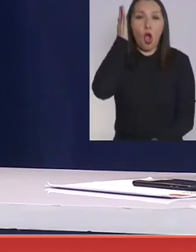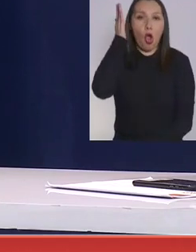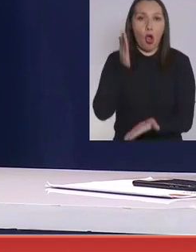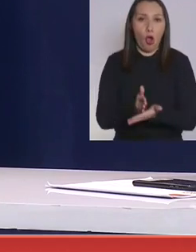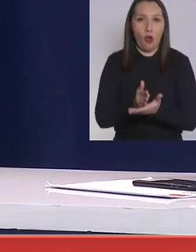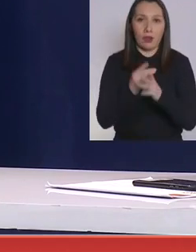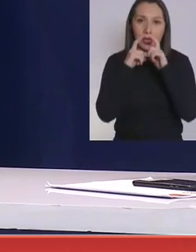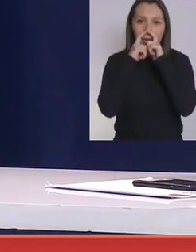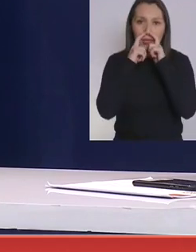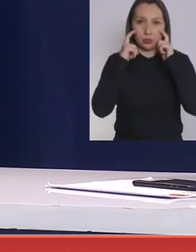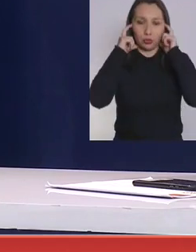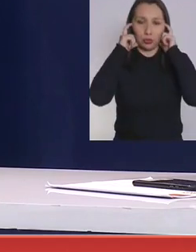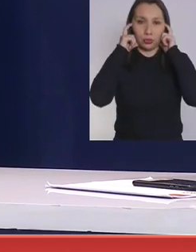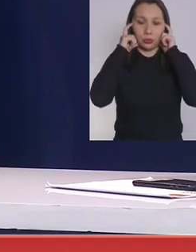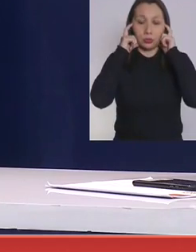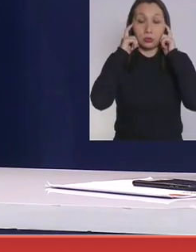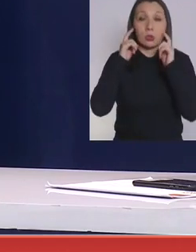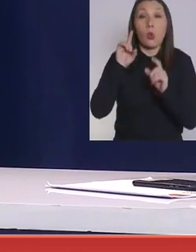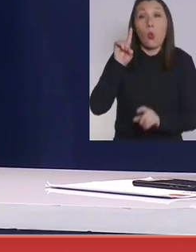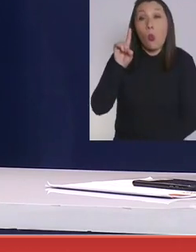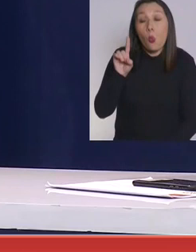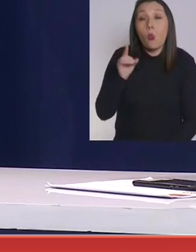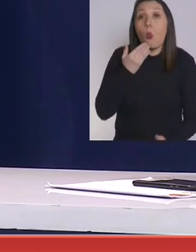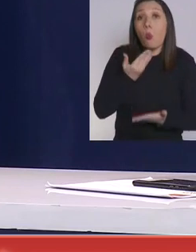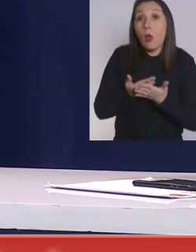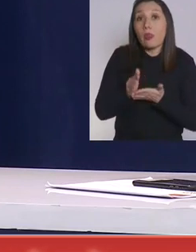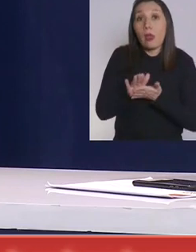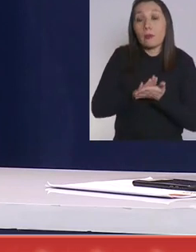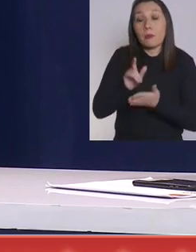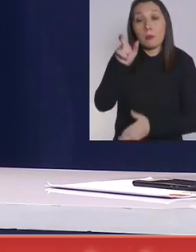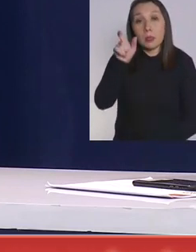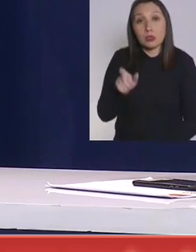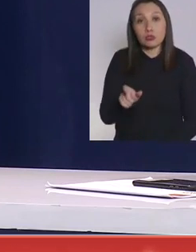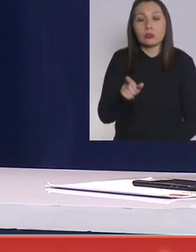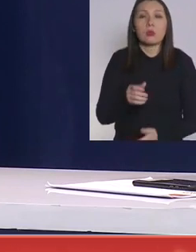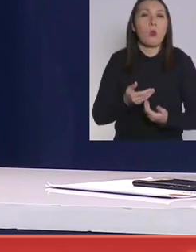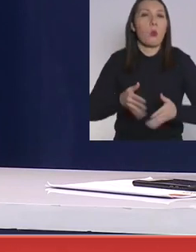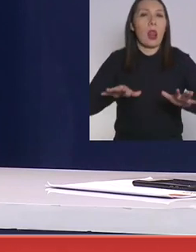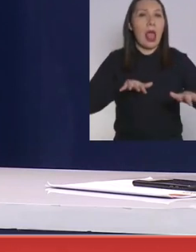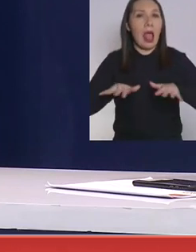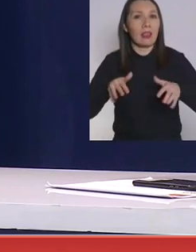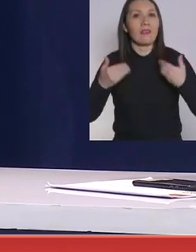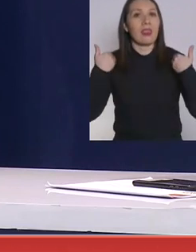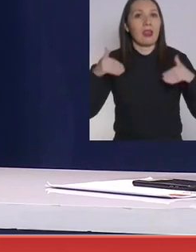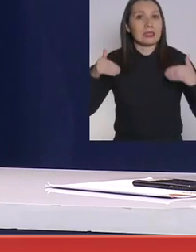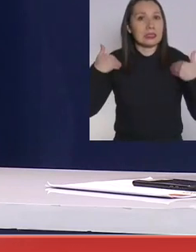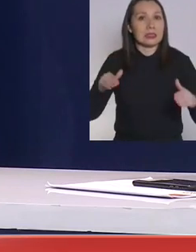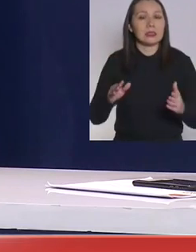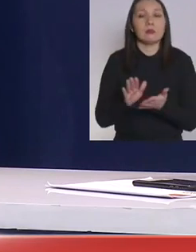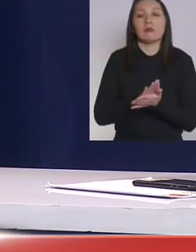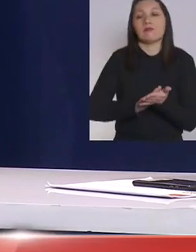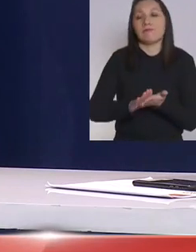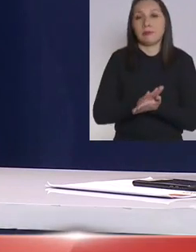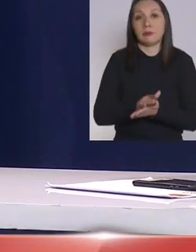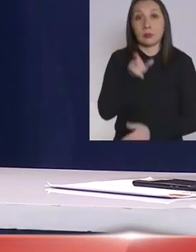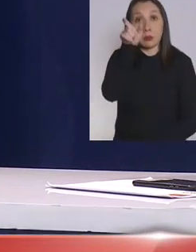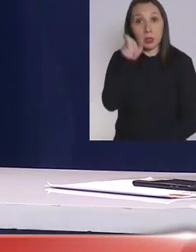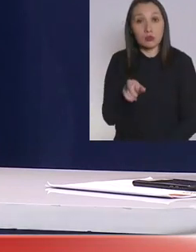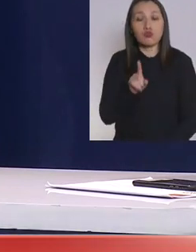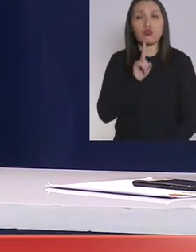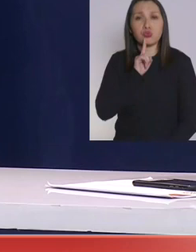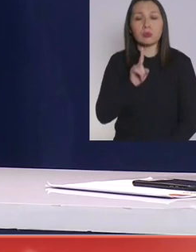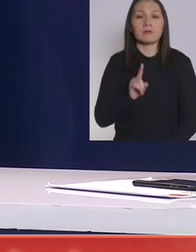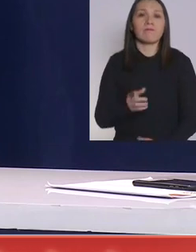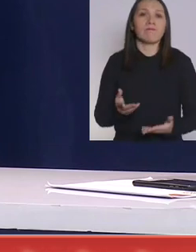obligatorio el uso de mascarilla, salvo cuando la persona se encuentre realizando cualquier actividad física. Por lo tanto, las personas que se